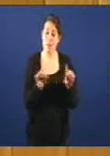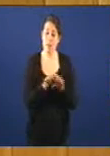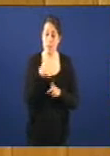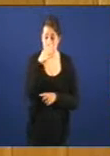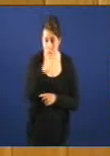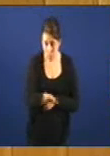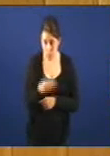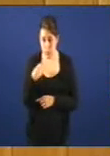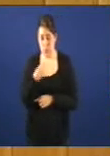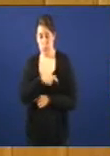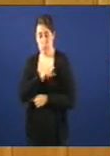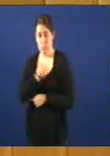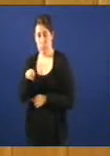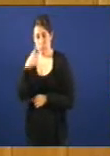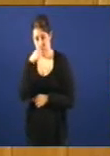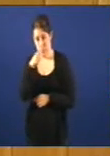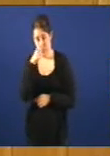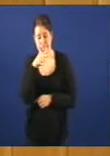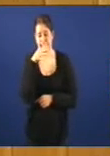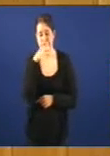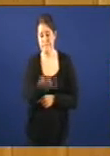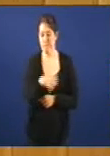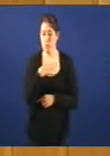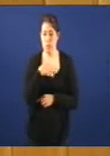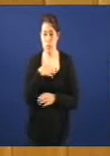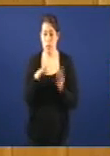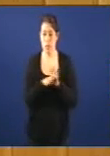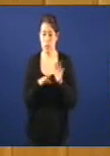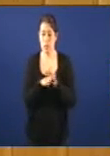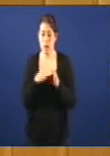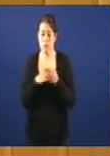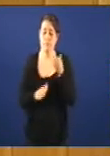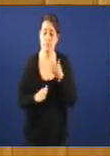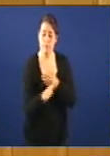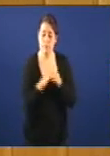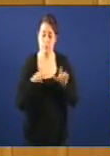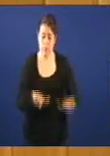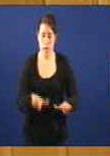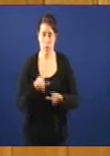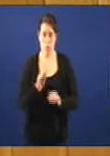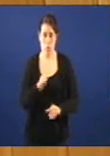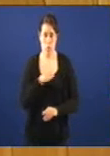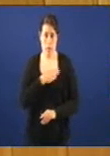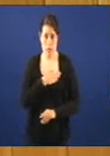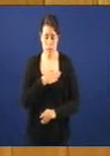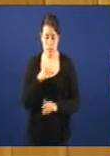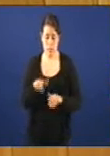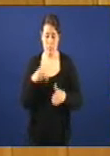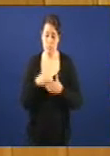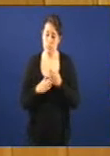Comisaría de Policía de Vila García a imposibilidad de continuada de acceder a nave da súa propiedade. Un acceso